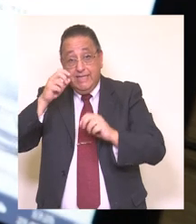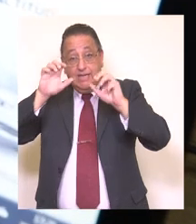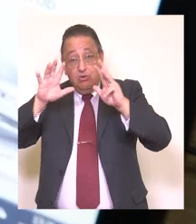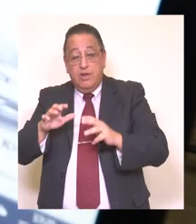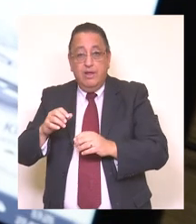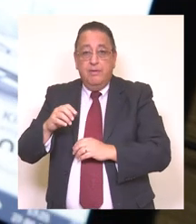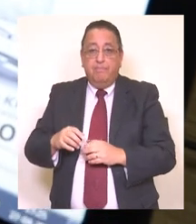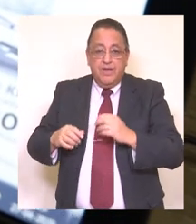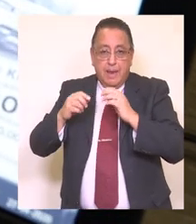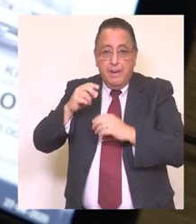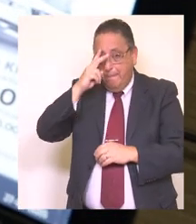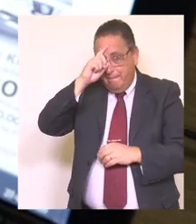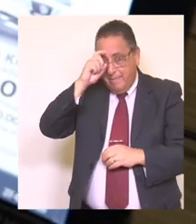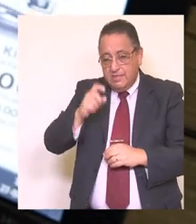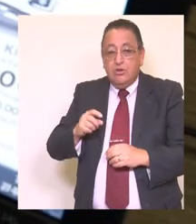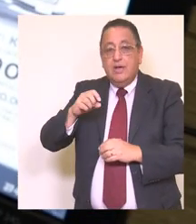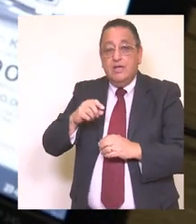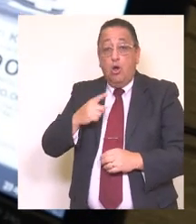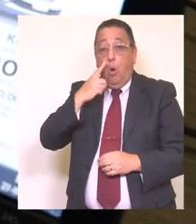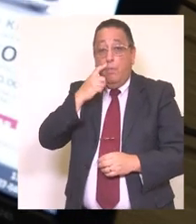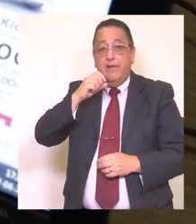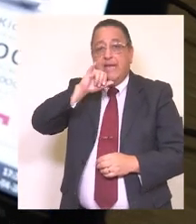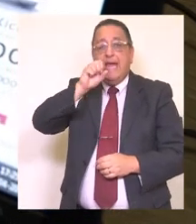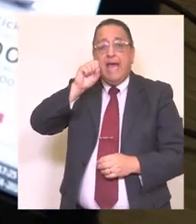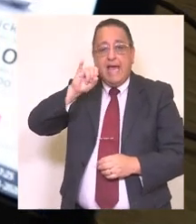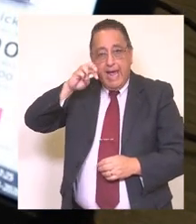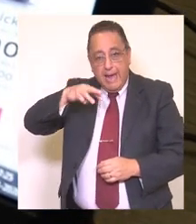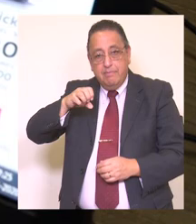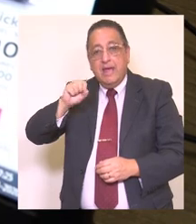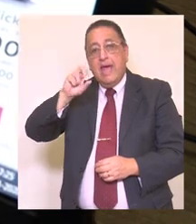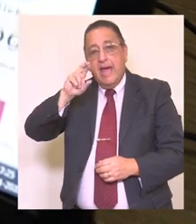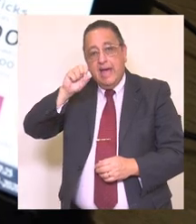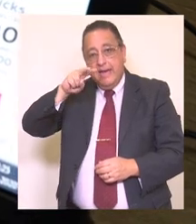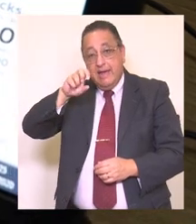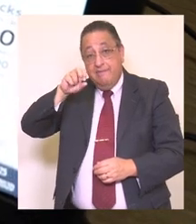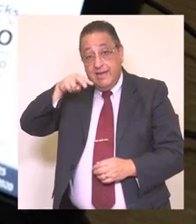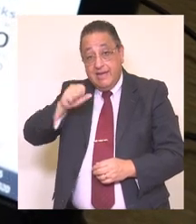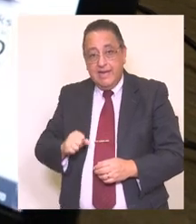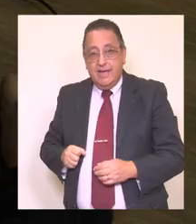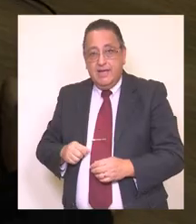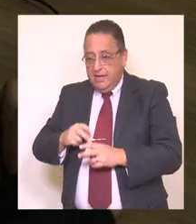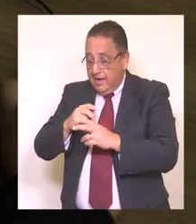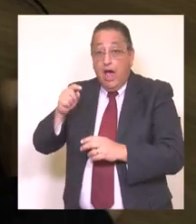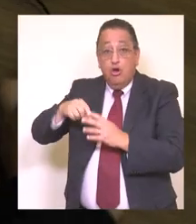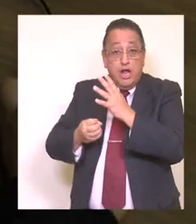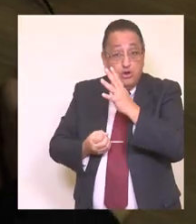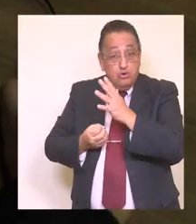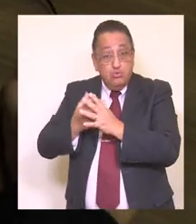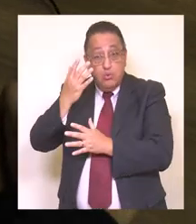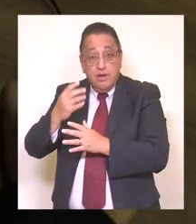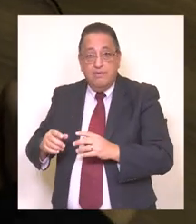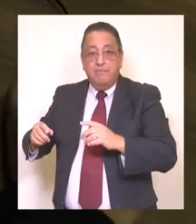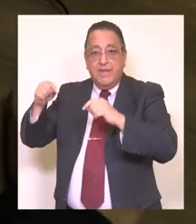de una planta de revisión técnica, lo cual nos coloca muy contentos, ya que en reiteradas ocasiones